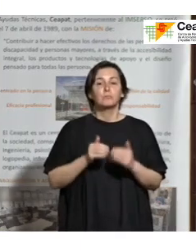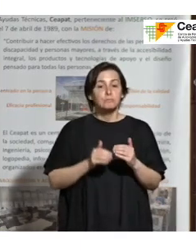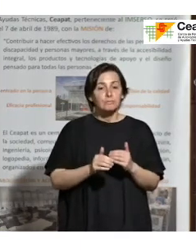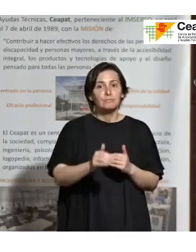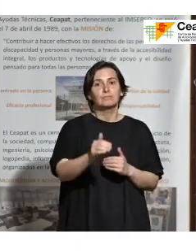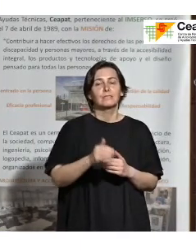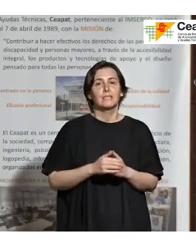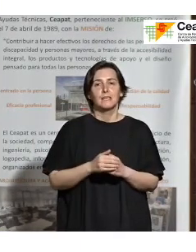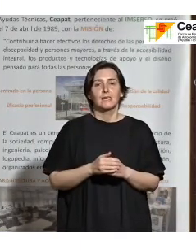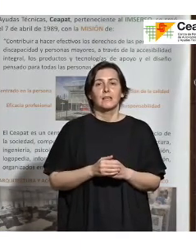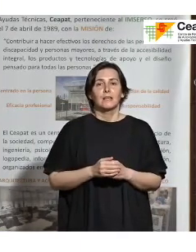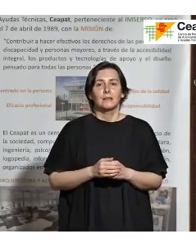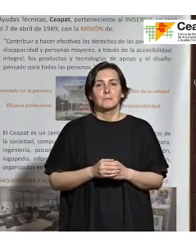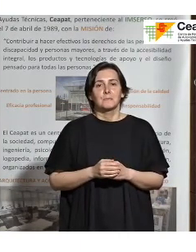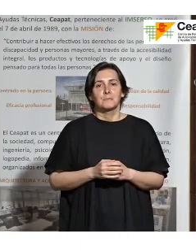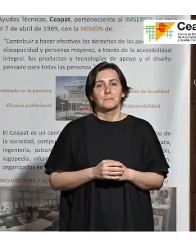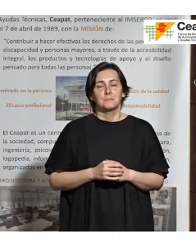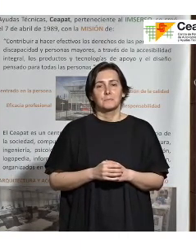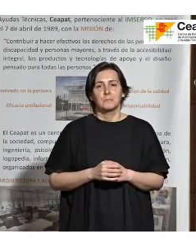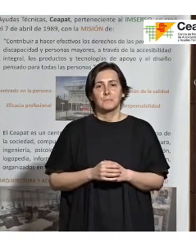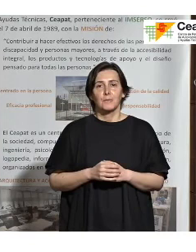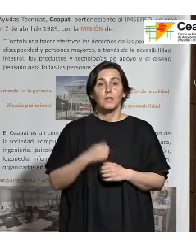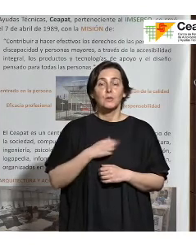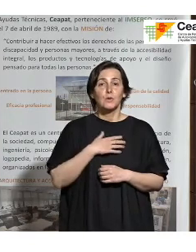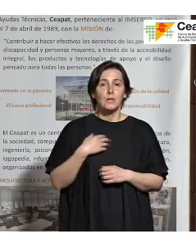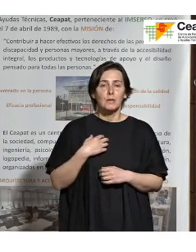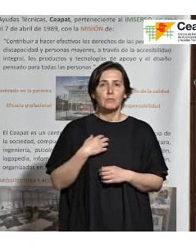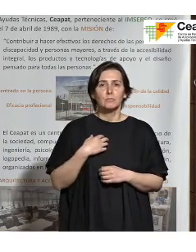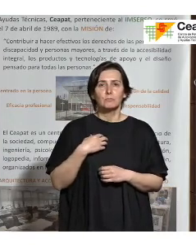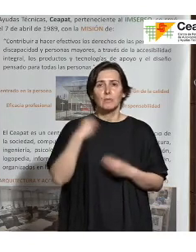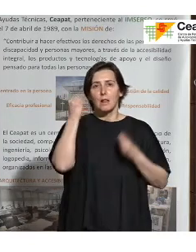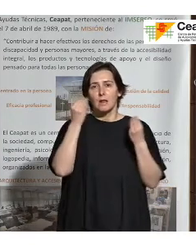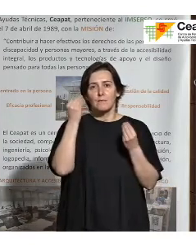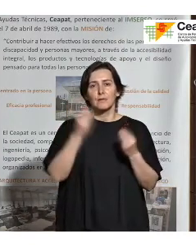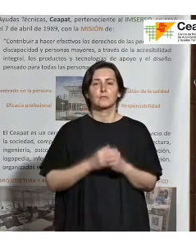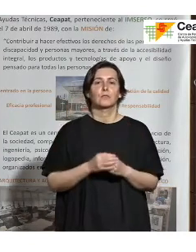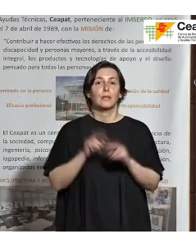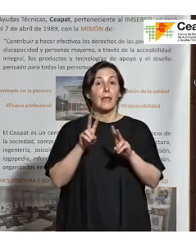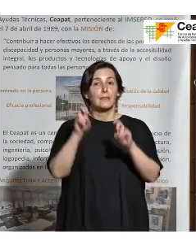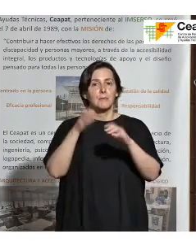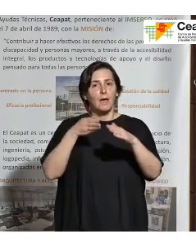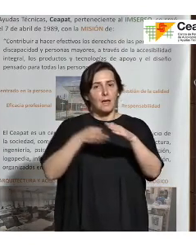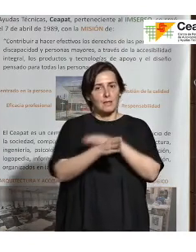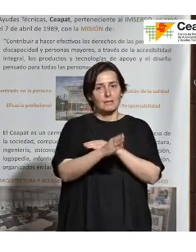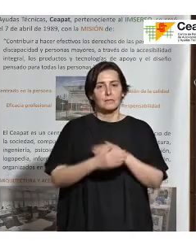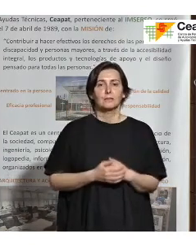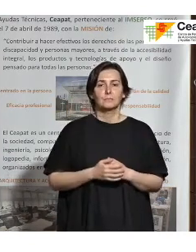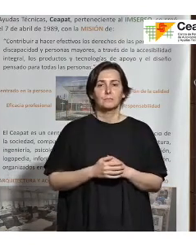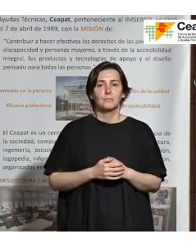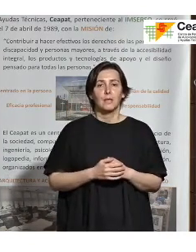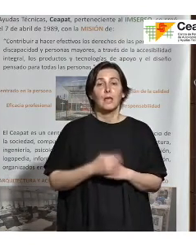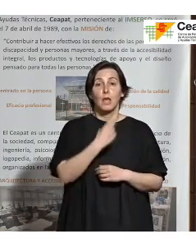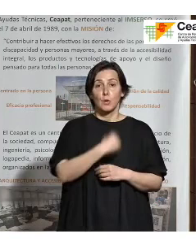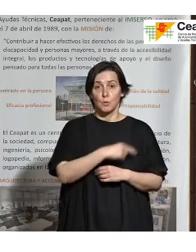a medio plazo tendremos que tocar. Yo quería haceros una reflexión y es en la parte de accesibilidad. Para Cruz Roja